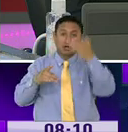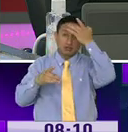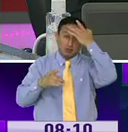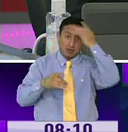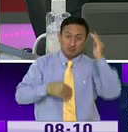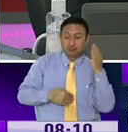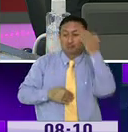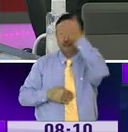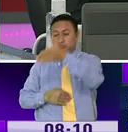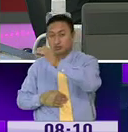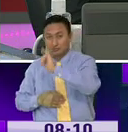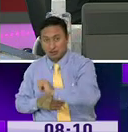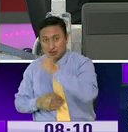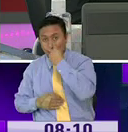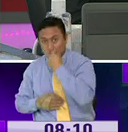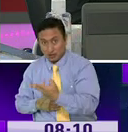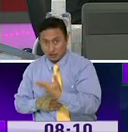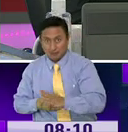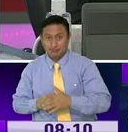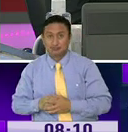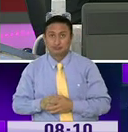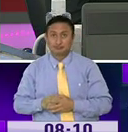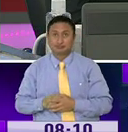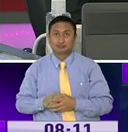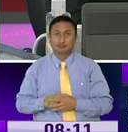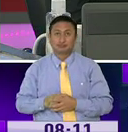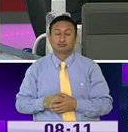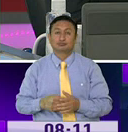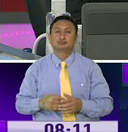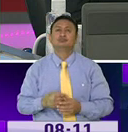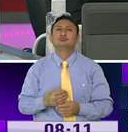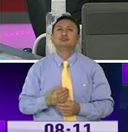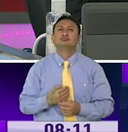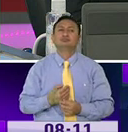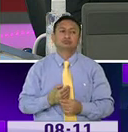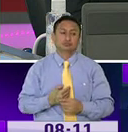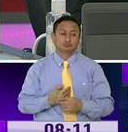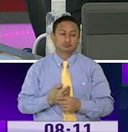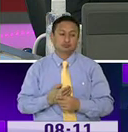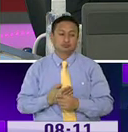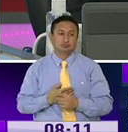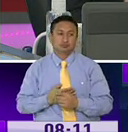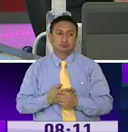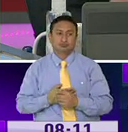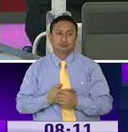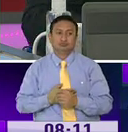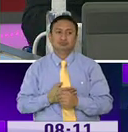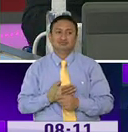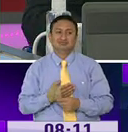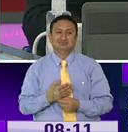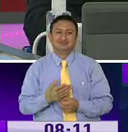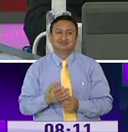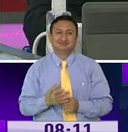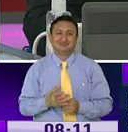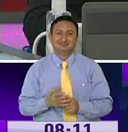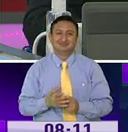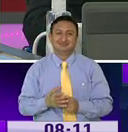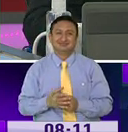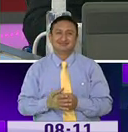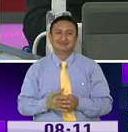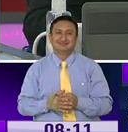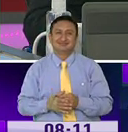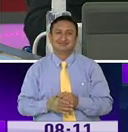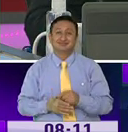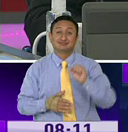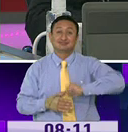no graves, pero para que puedan ser atendidos. También se está, sobre